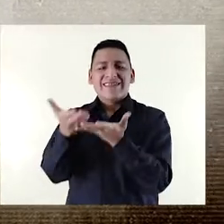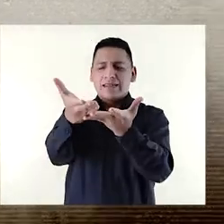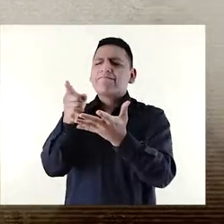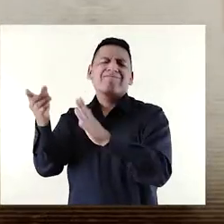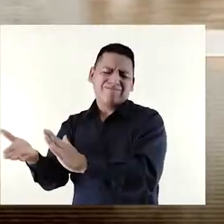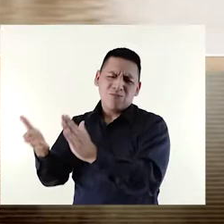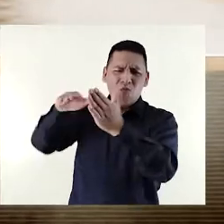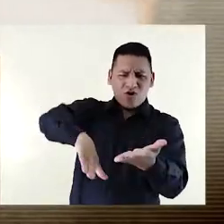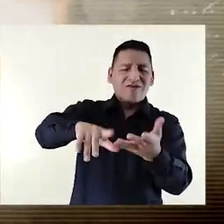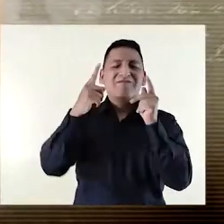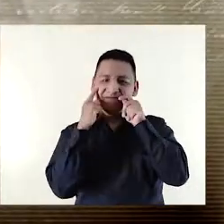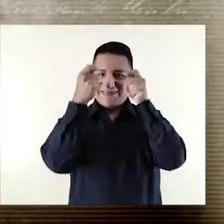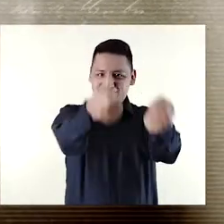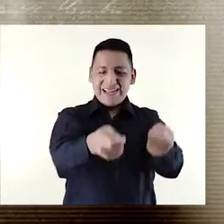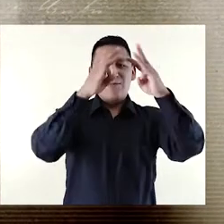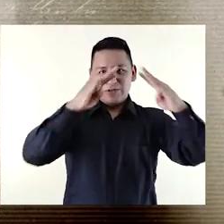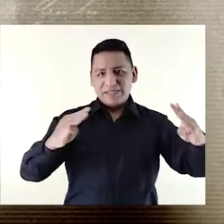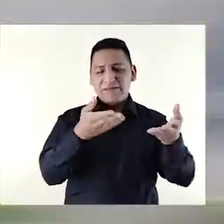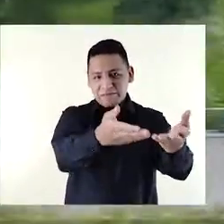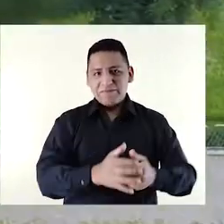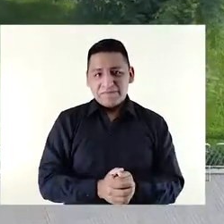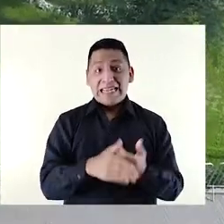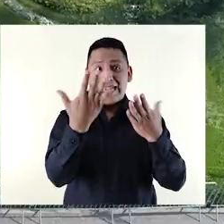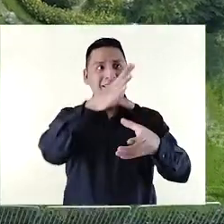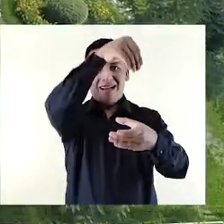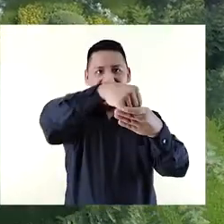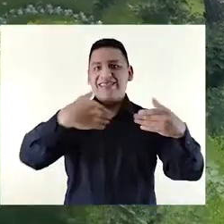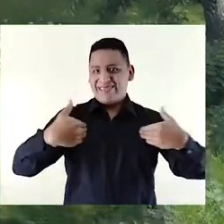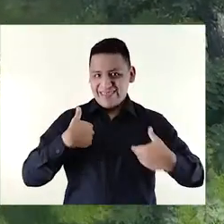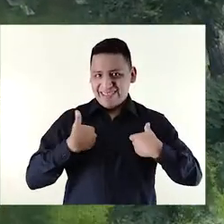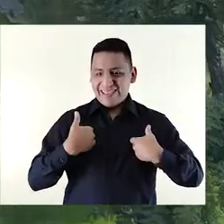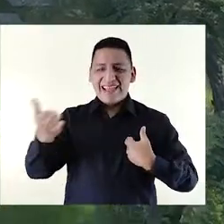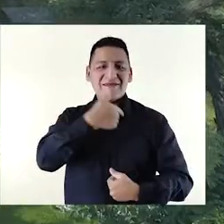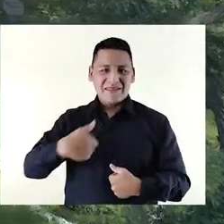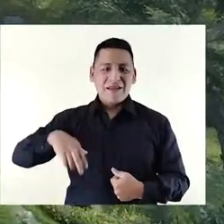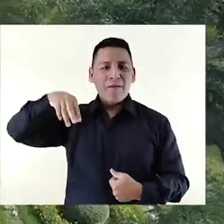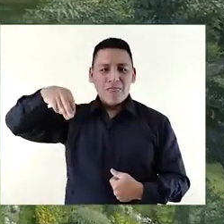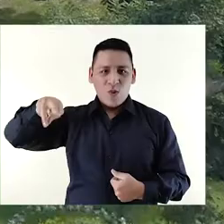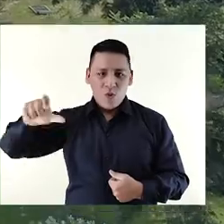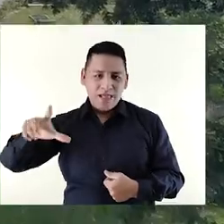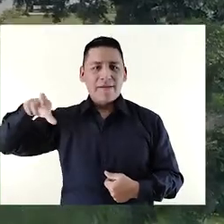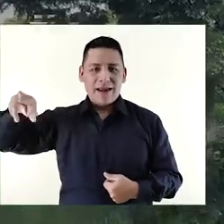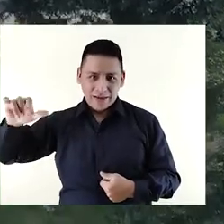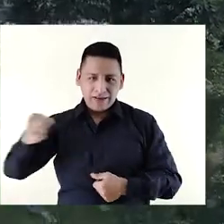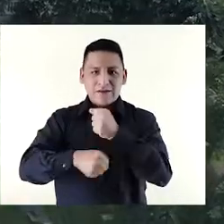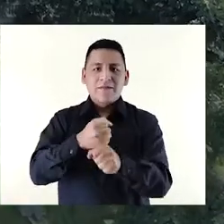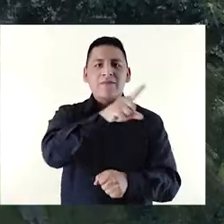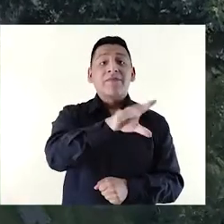que luego de su temprana muerte fueron donadas al museo, que ya ocupa el espacio por el presidente Manuel Prado en